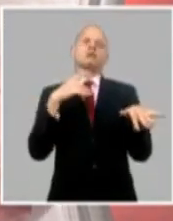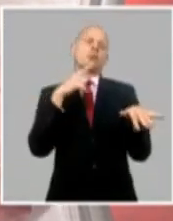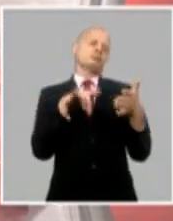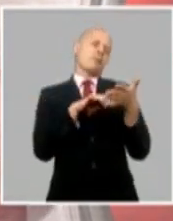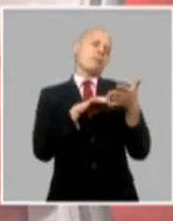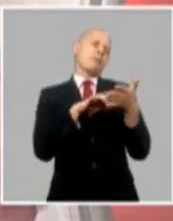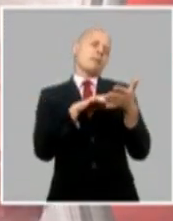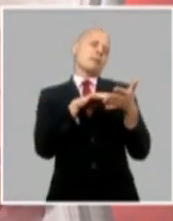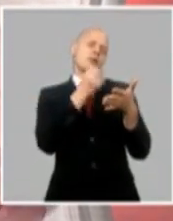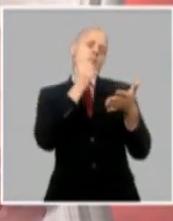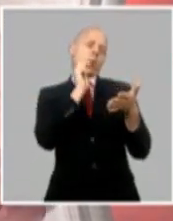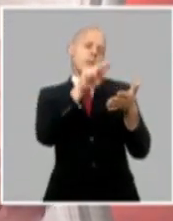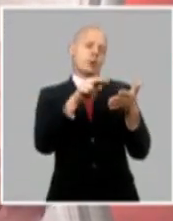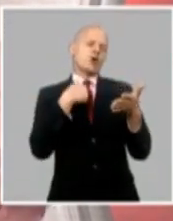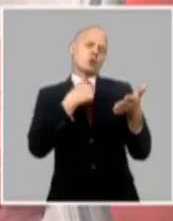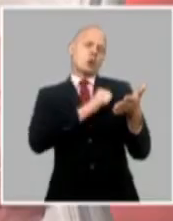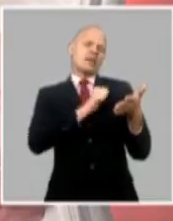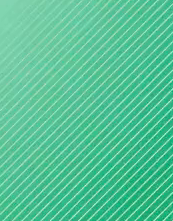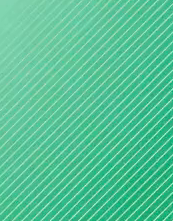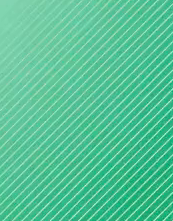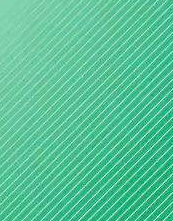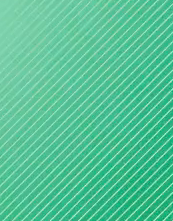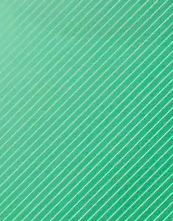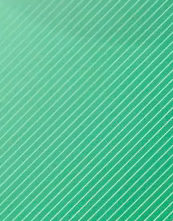uno de ellos hace actividad asociada al sistema.